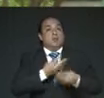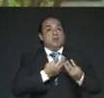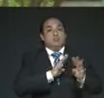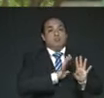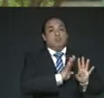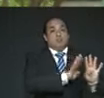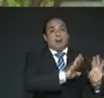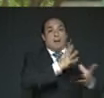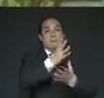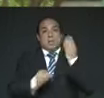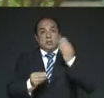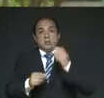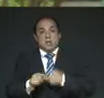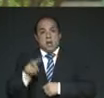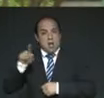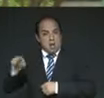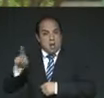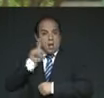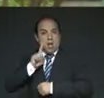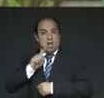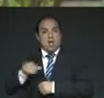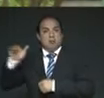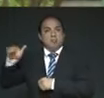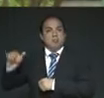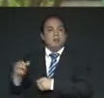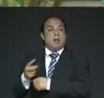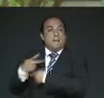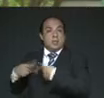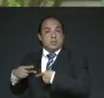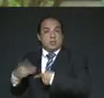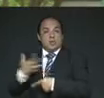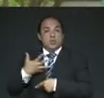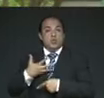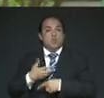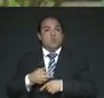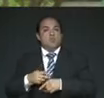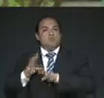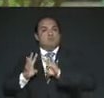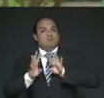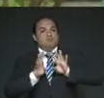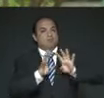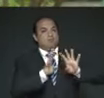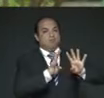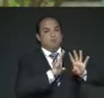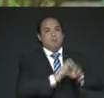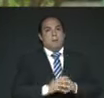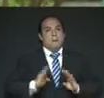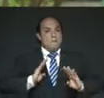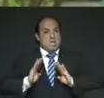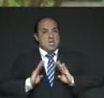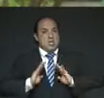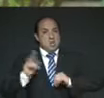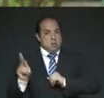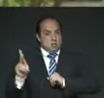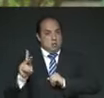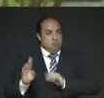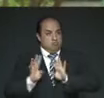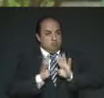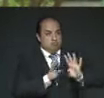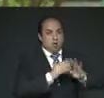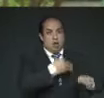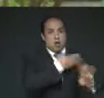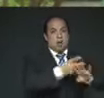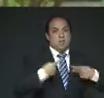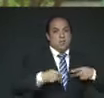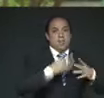Ella llamó a la gente y así desencadenó un ataque popular y militar contra los que escapaban. La